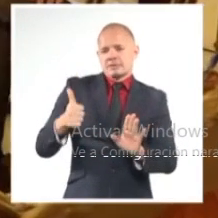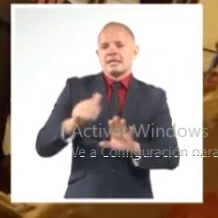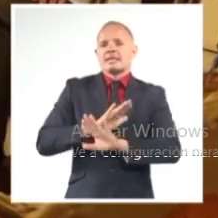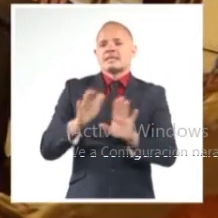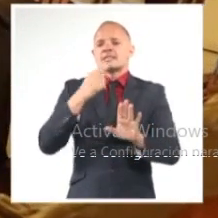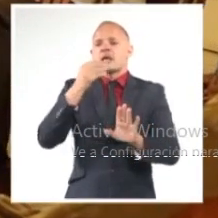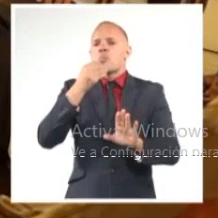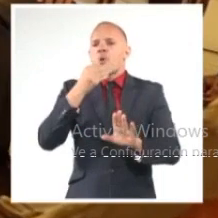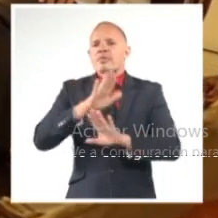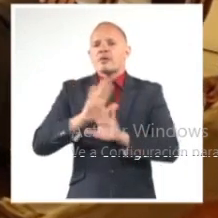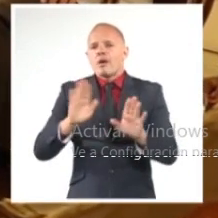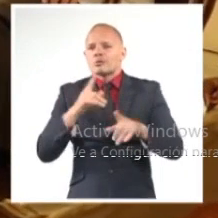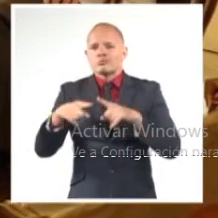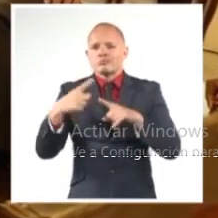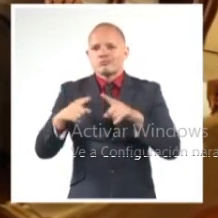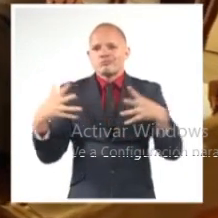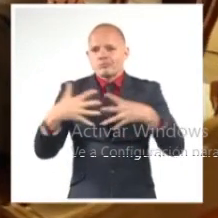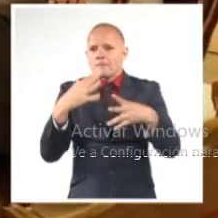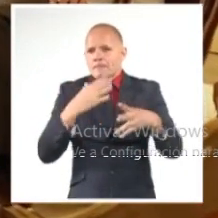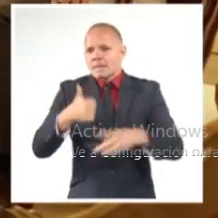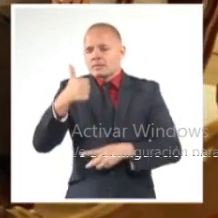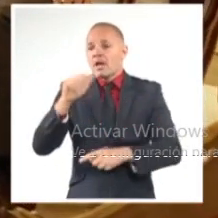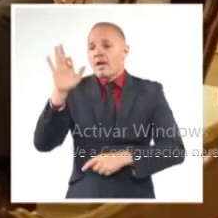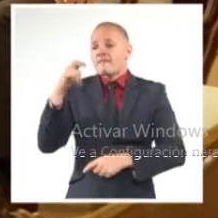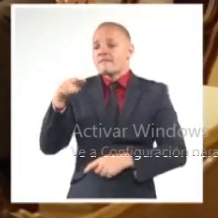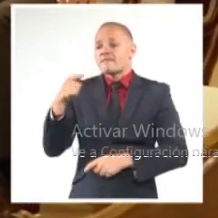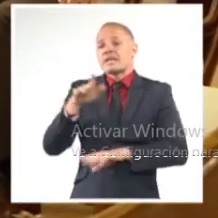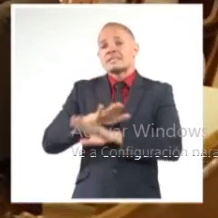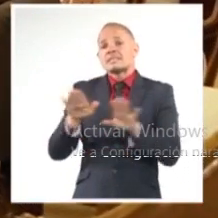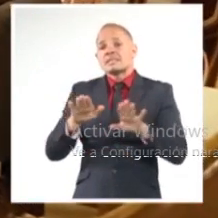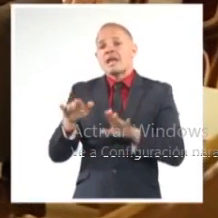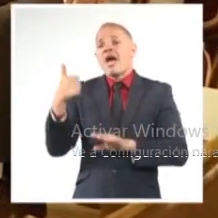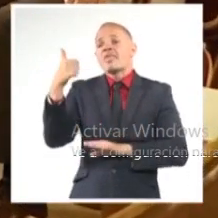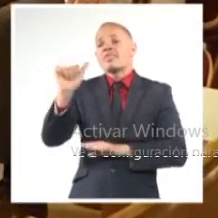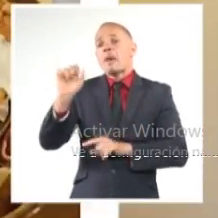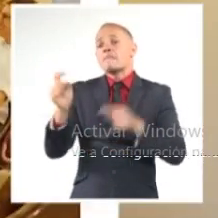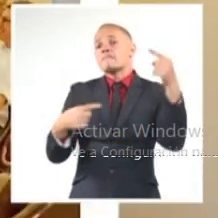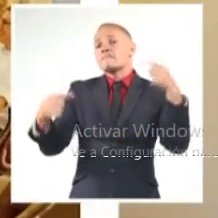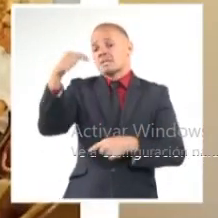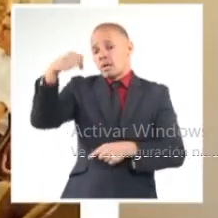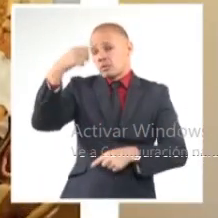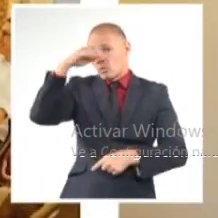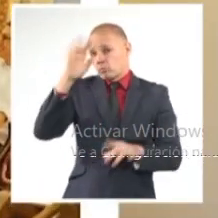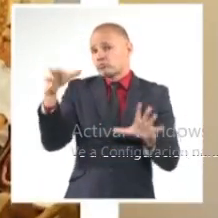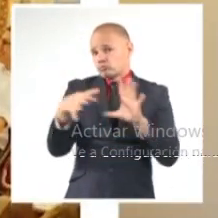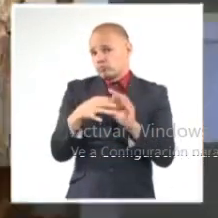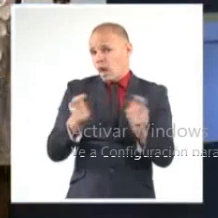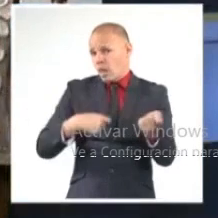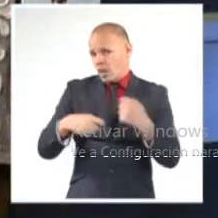y Comercial Bilateral. El País Galo es uno de los diez primeros socios comerciales de Cuba.